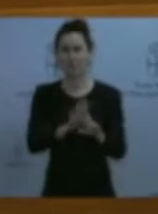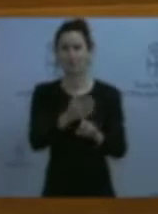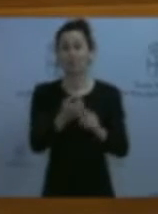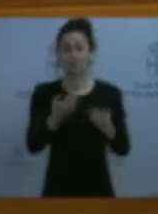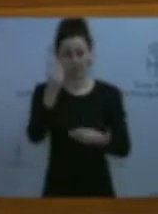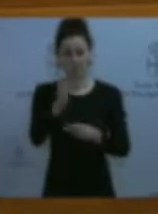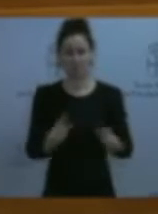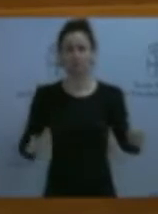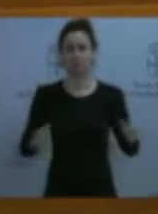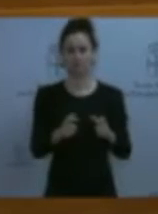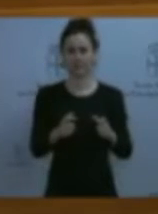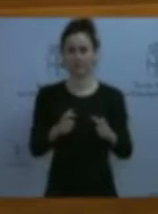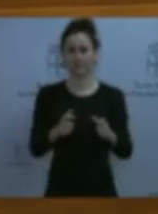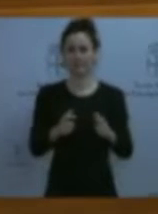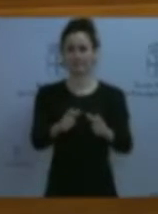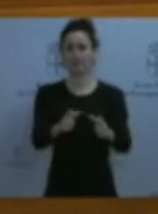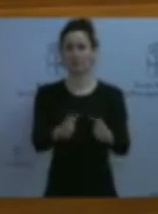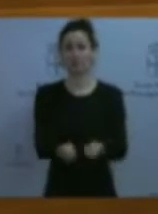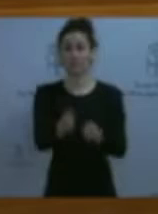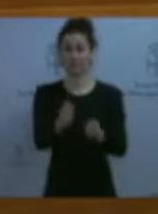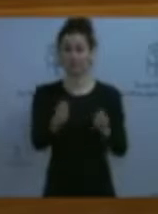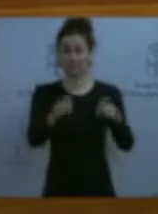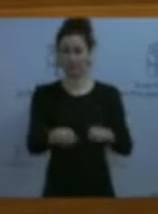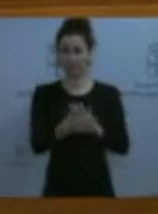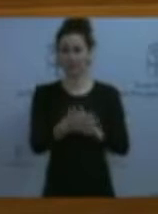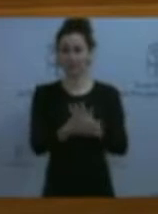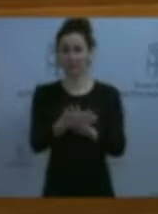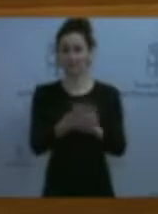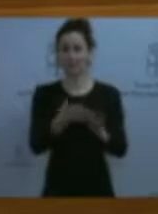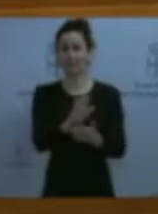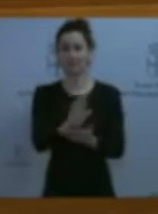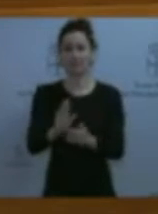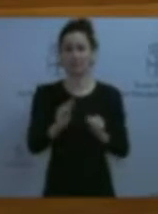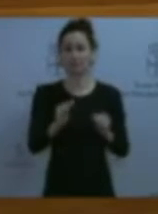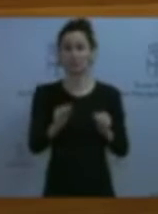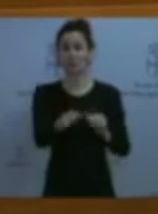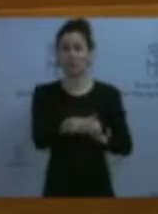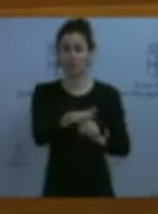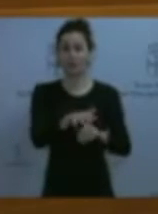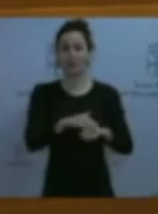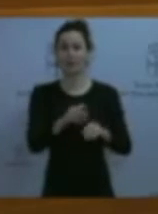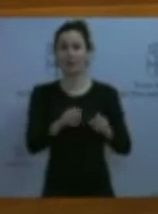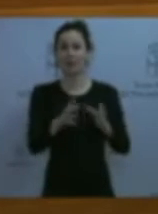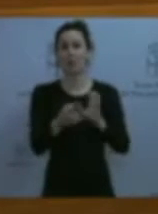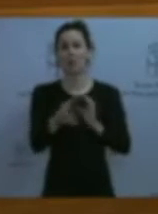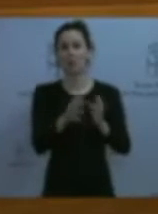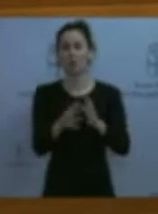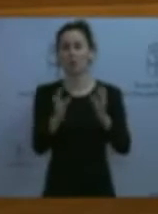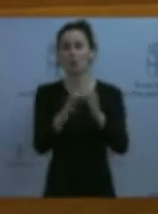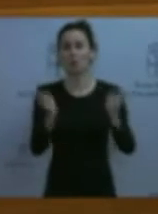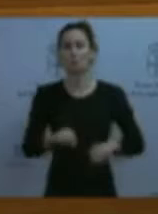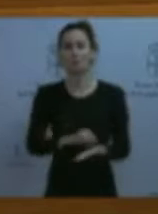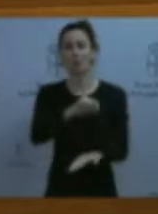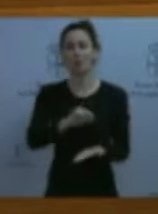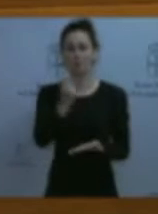para el sector podría favorecer un espacio de diálogo más rápido para solucionar los problemas.